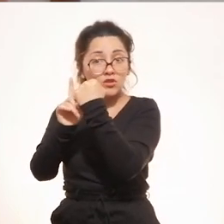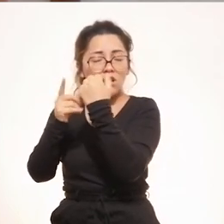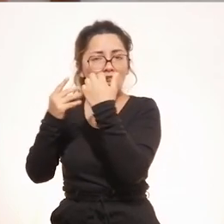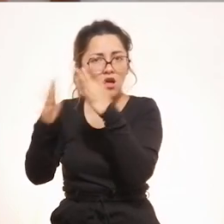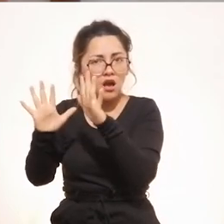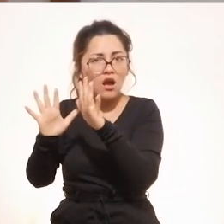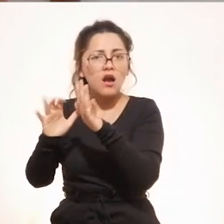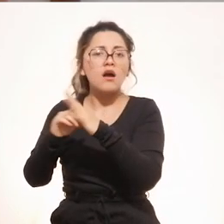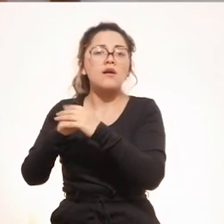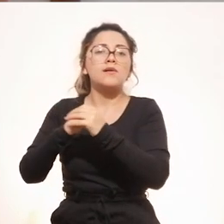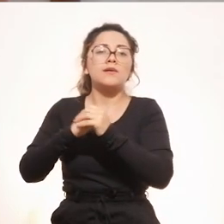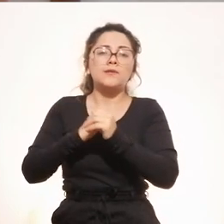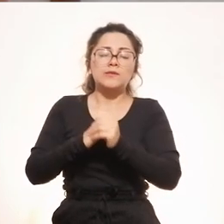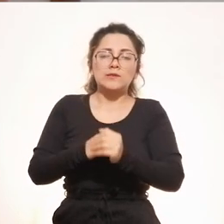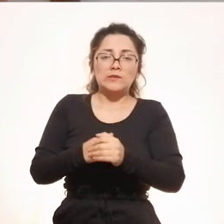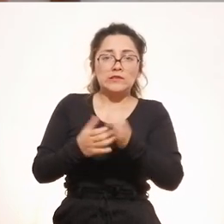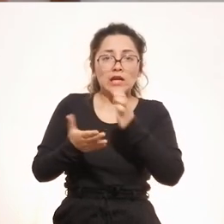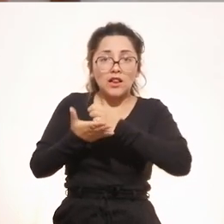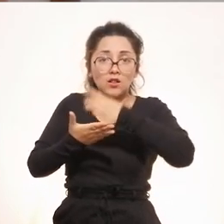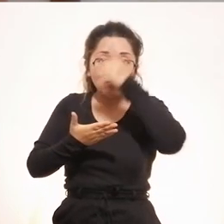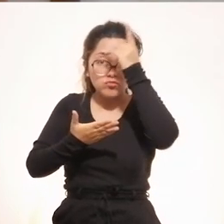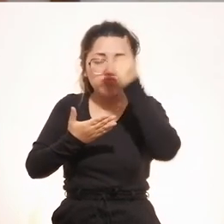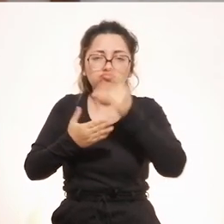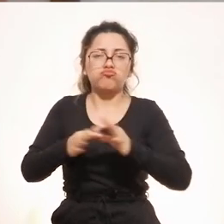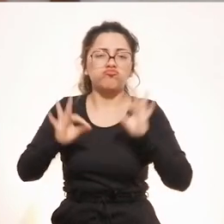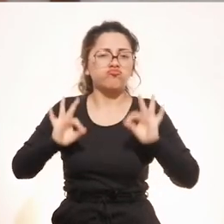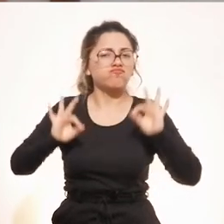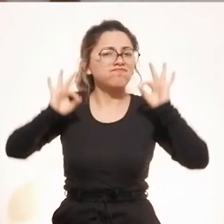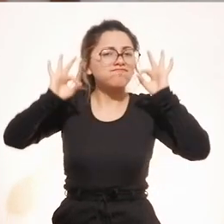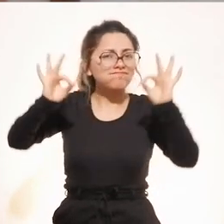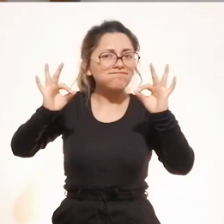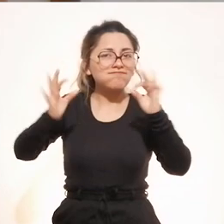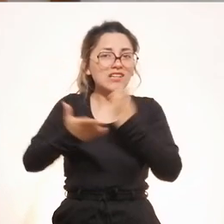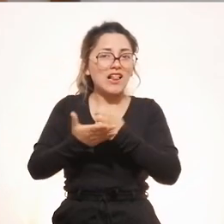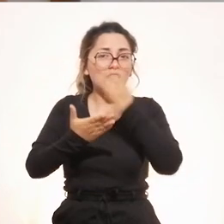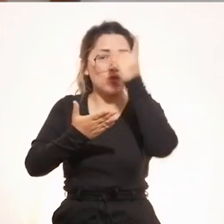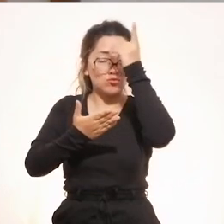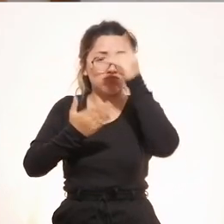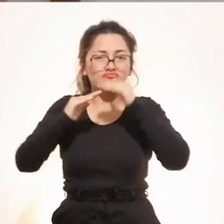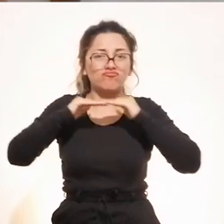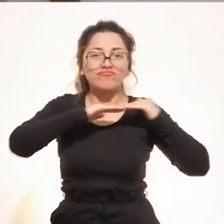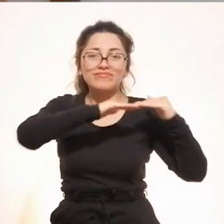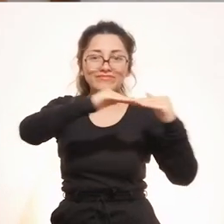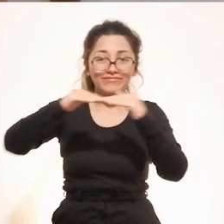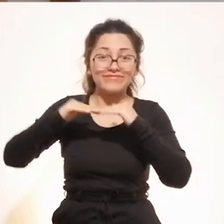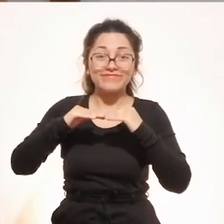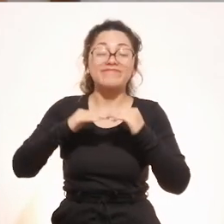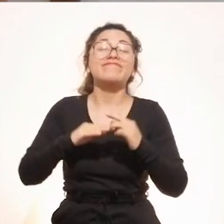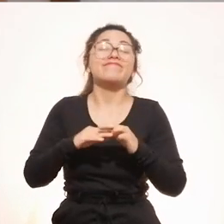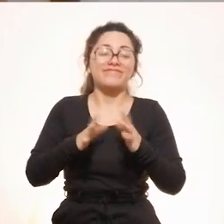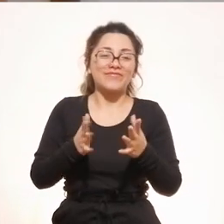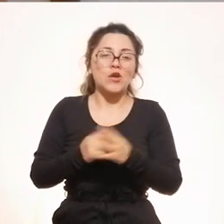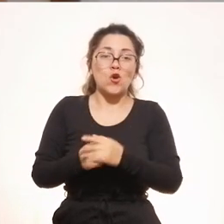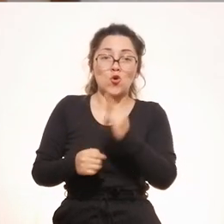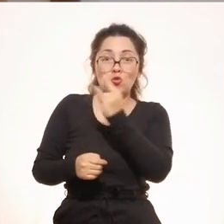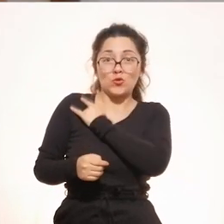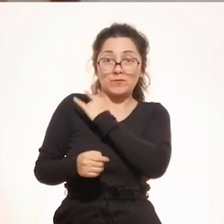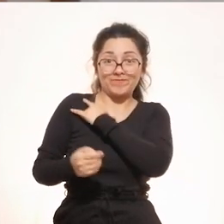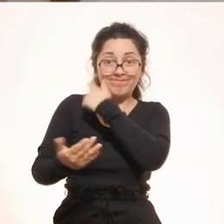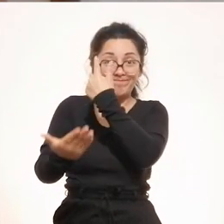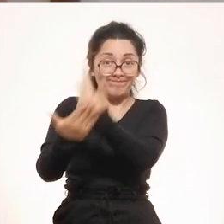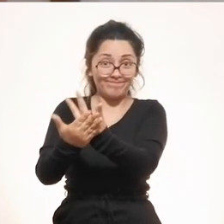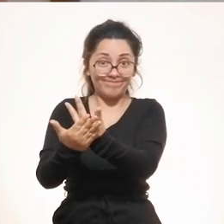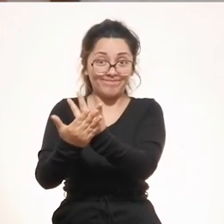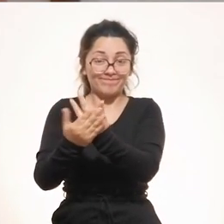inclusión social, de una educación de calidad y una educación equitativa, la Universidad Nacional de San